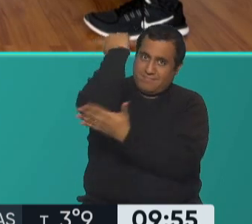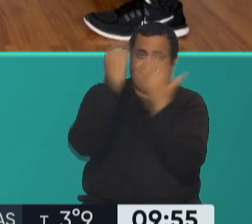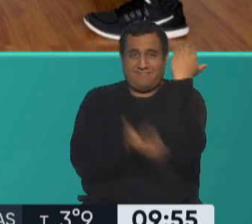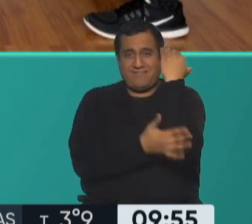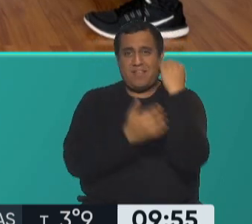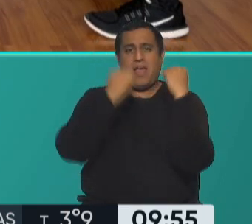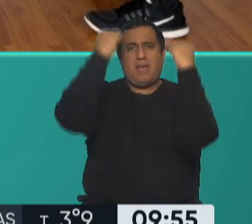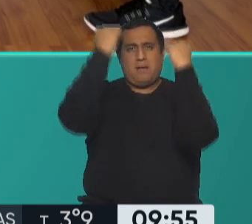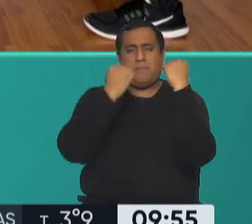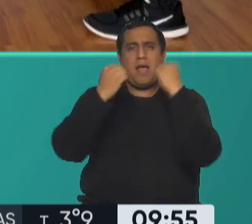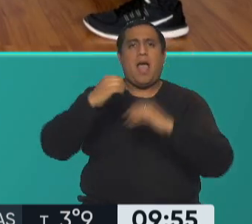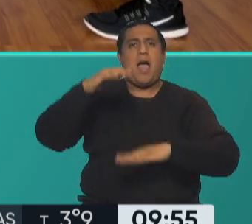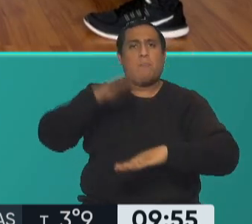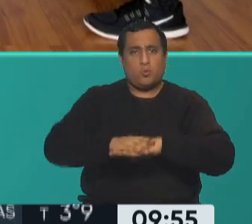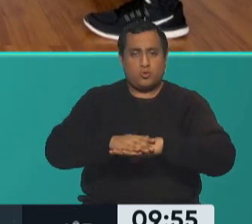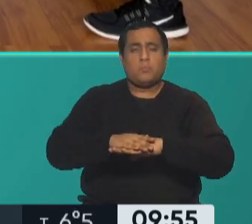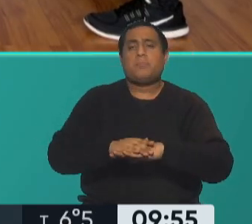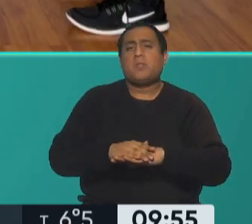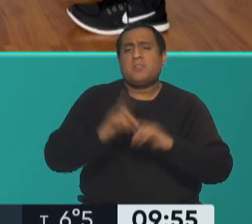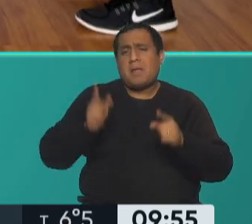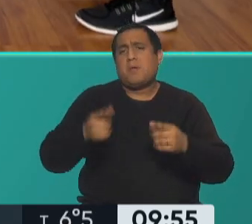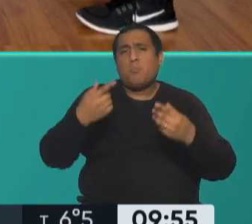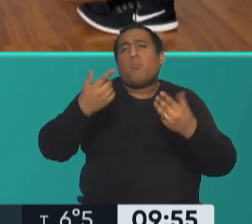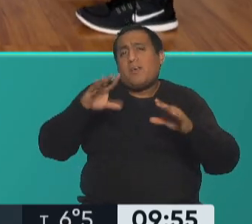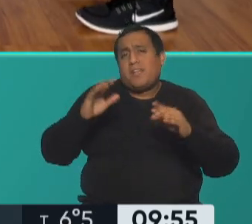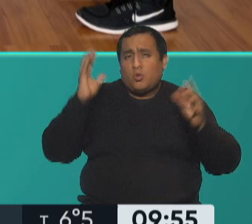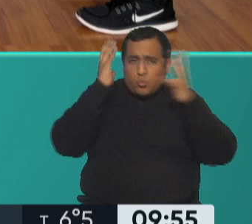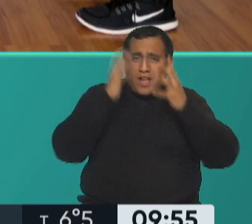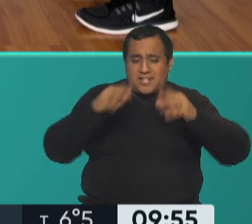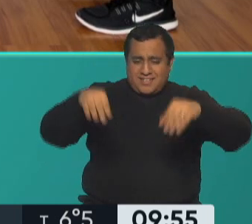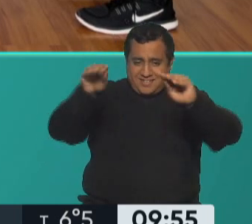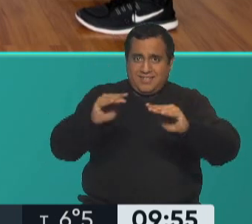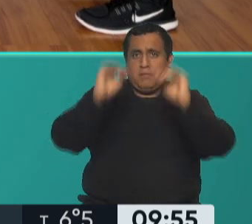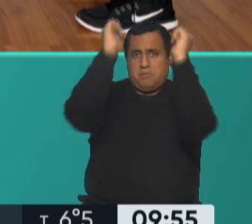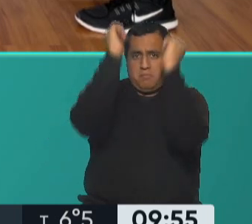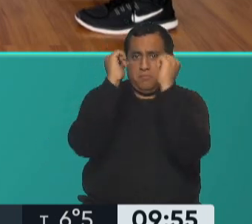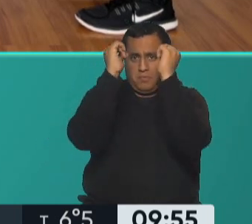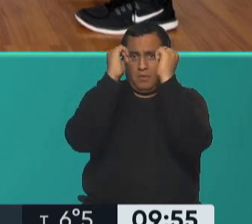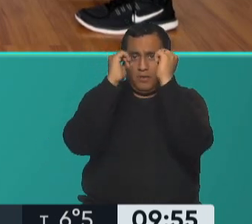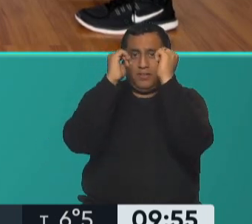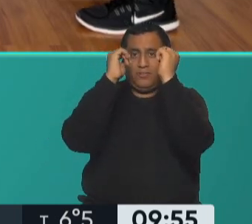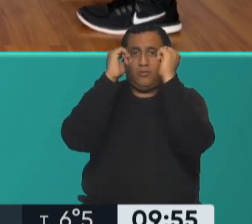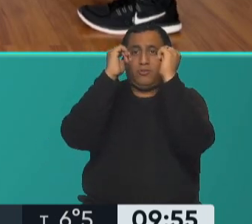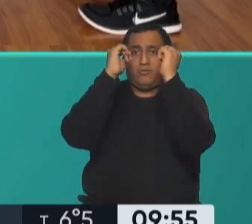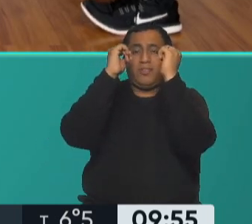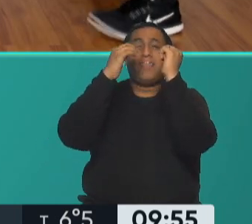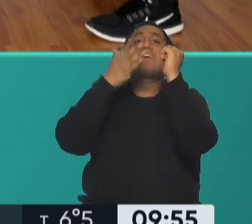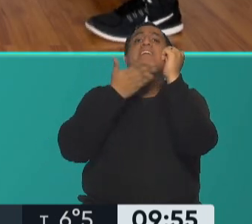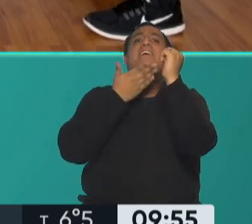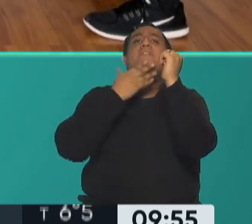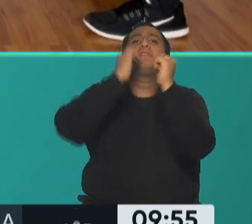que sea más mullidito como una toalla y tratar de bajar el pecho la cabeza ¿sí? ahí apoyo